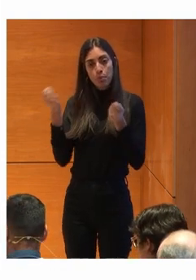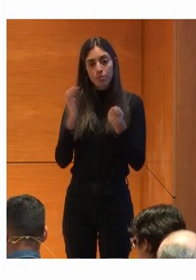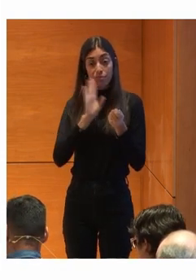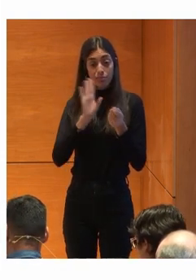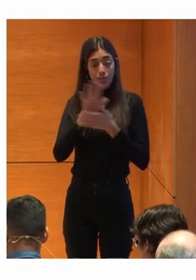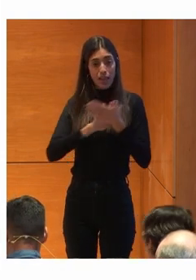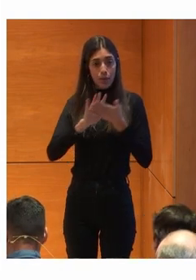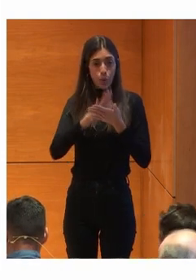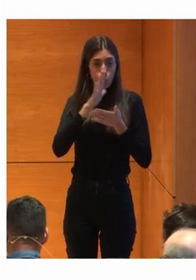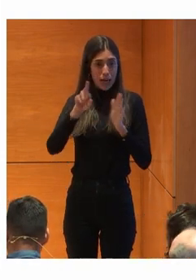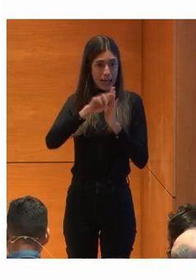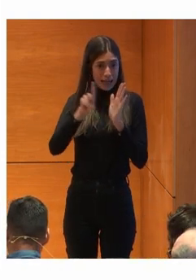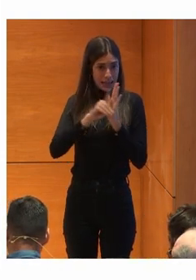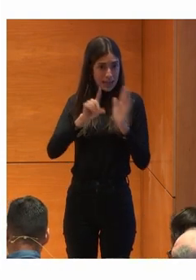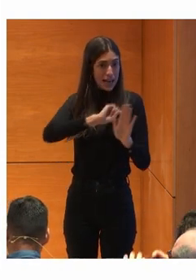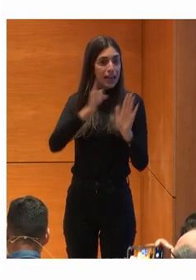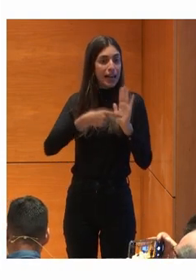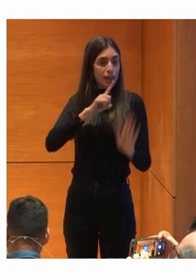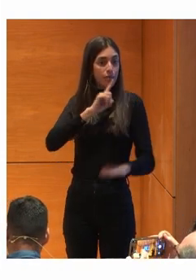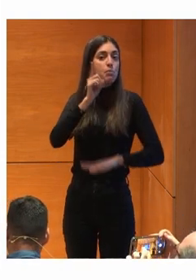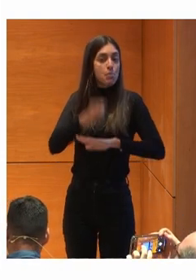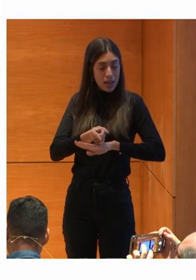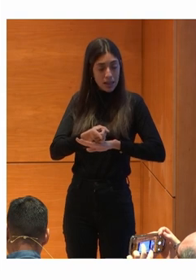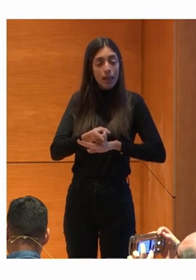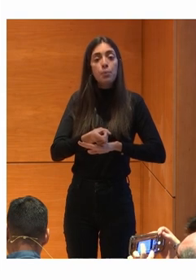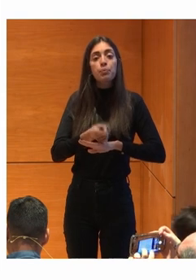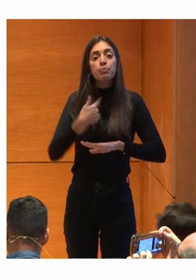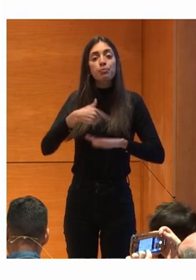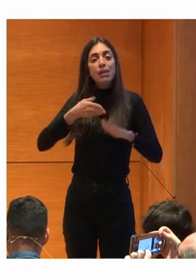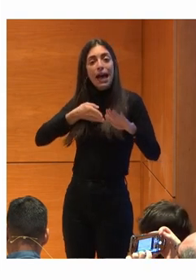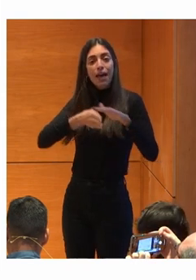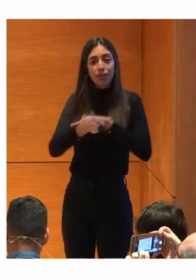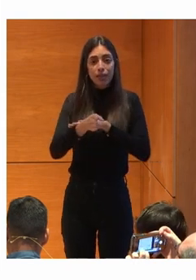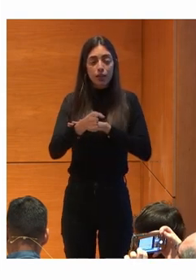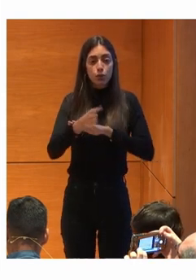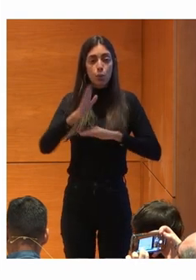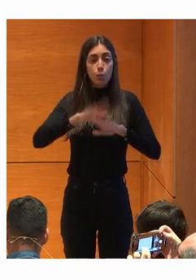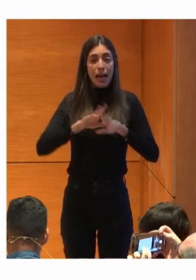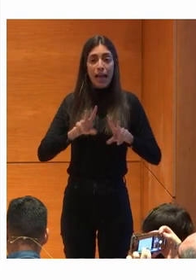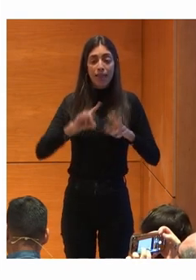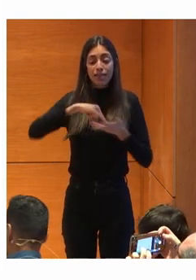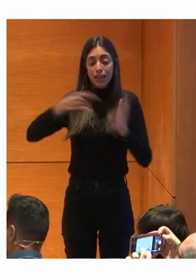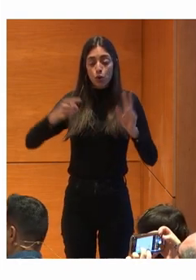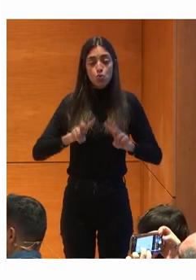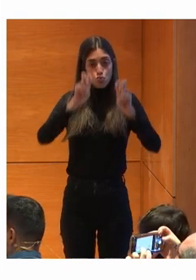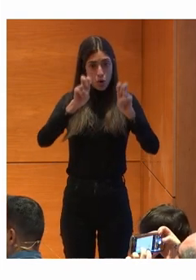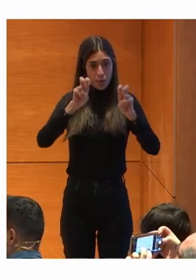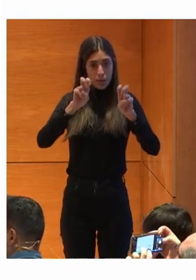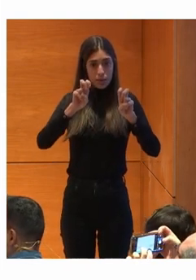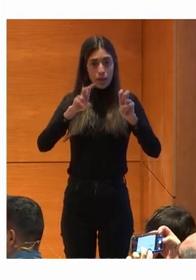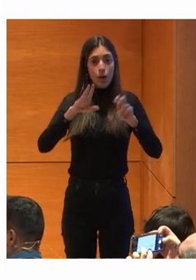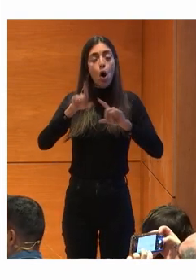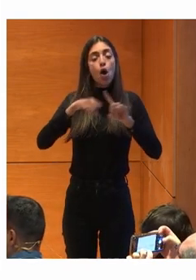decía Por real decreto Por ley El acceso a las nuevas tecnologías Para la comunicación